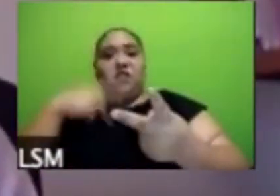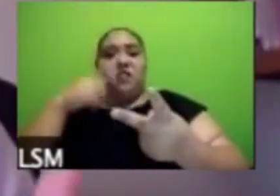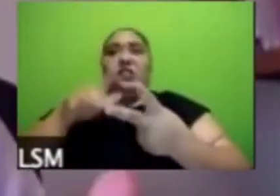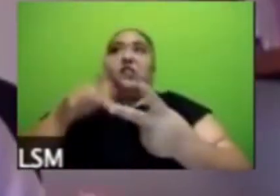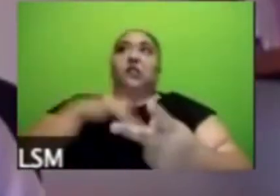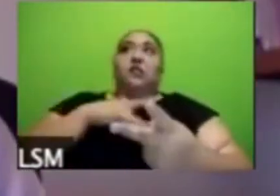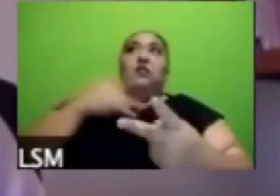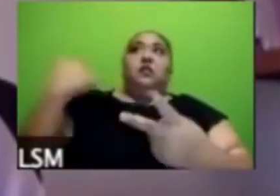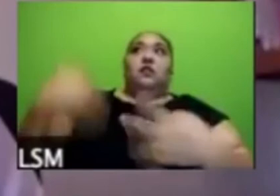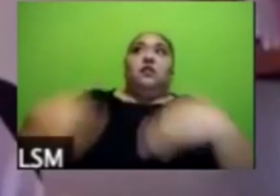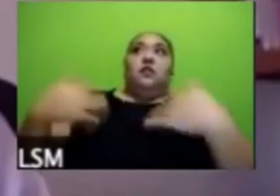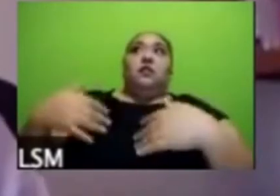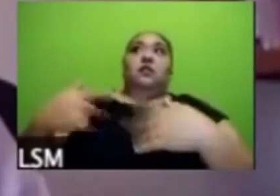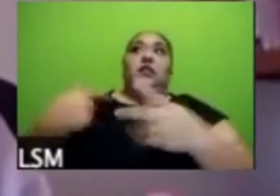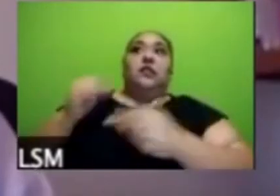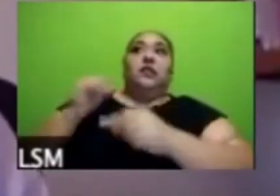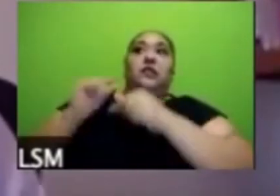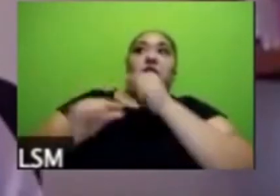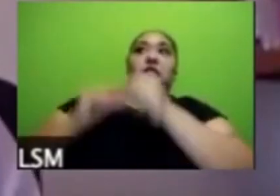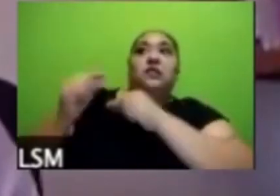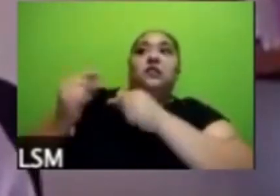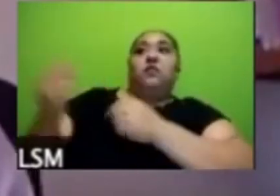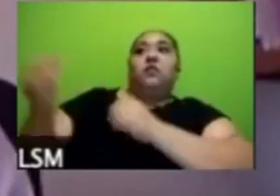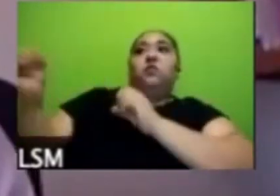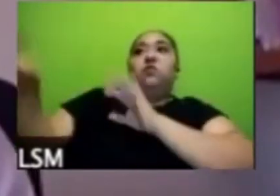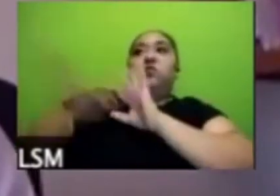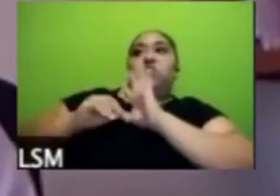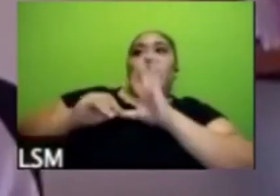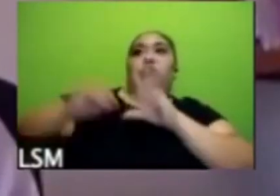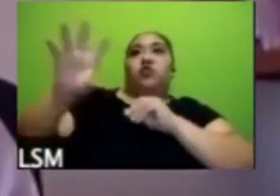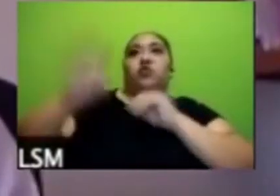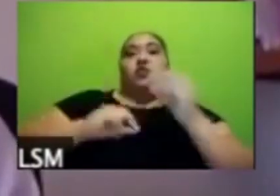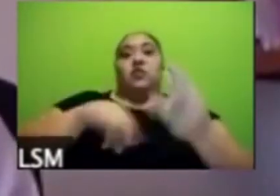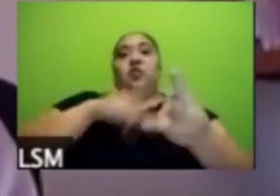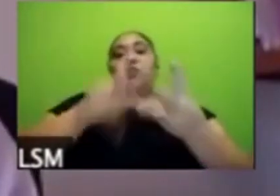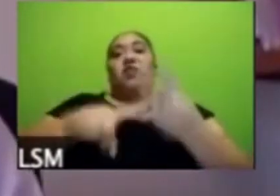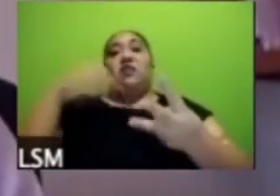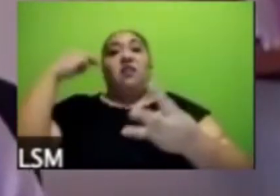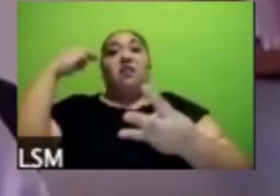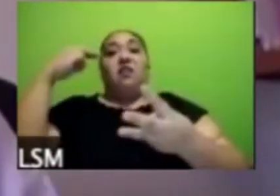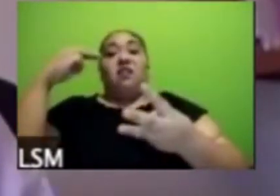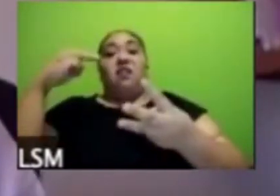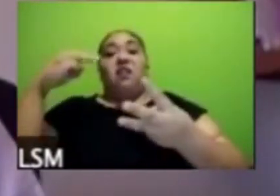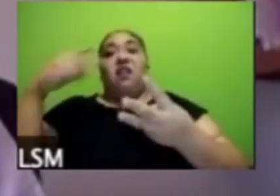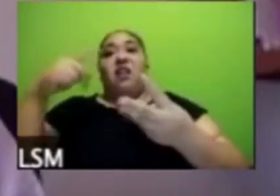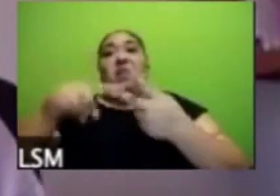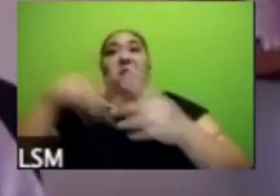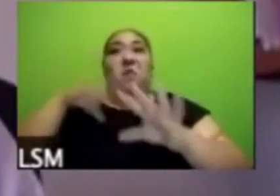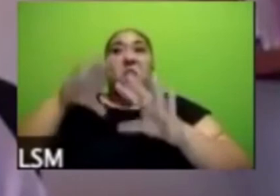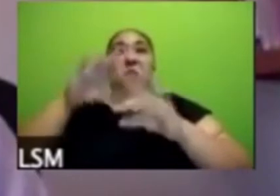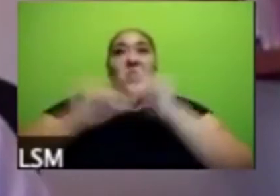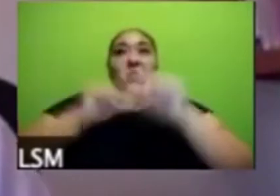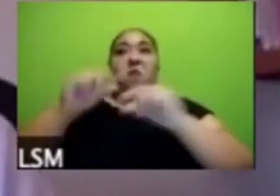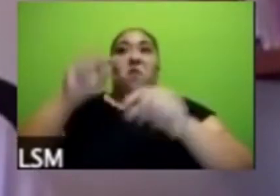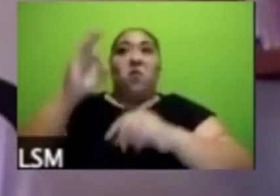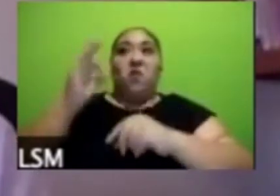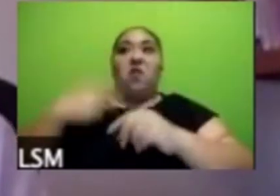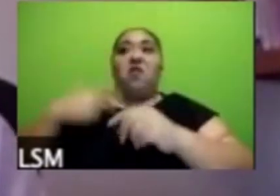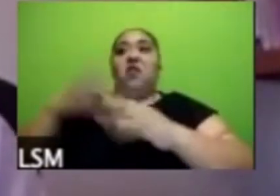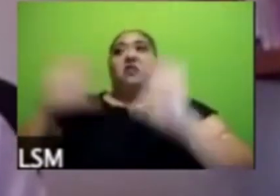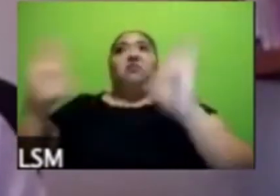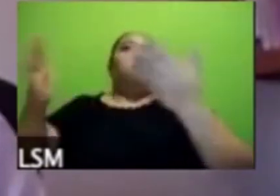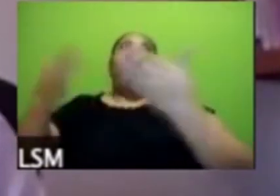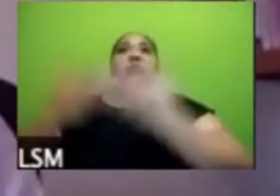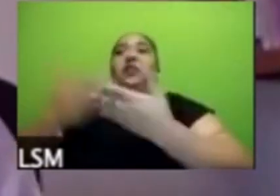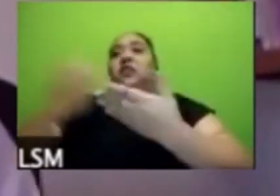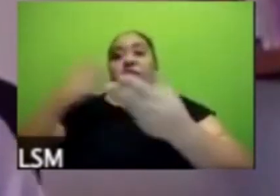cuando ya vino en principio el cierre de las escuelas y ahora pues abril y mayo que es prácticamente ya un mes de